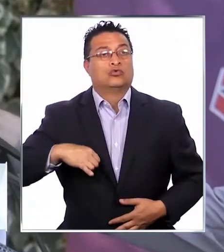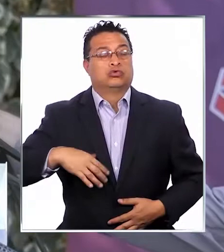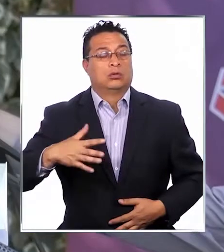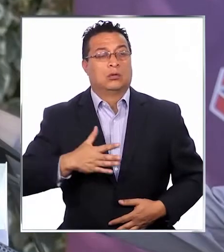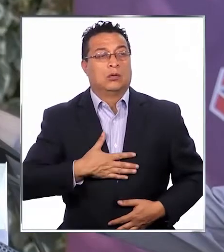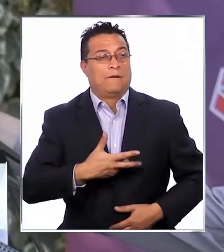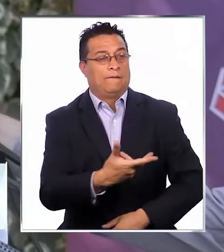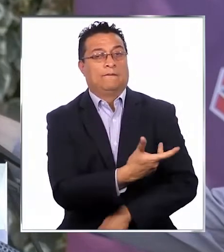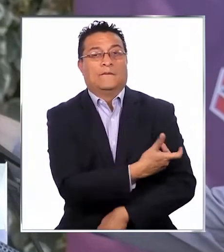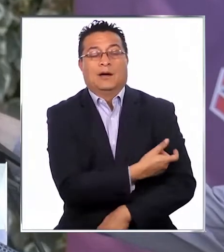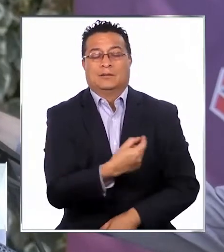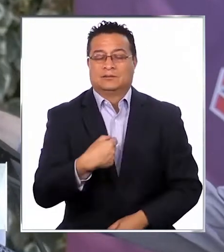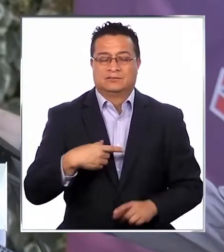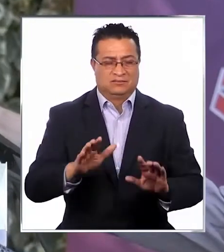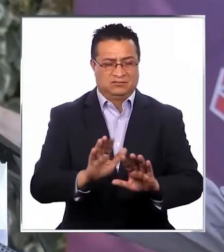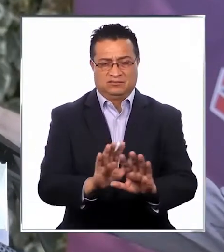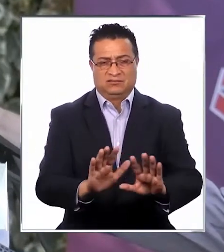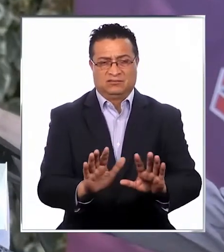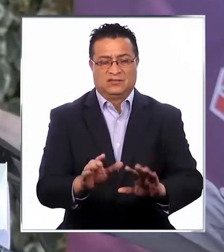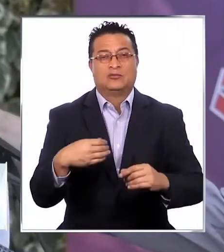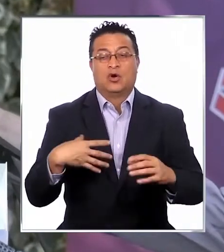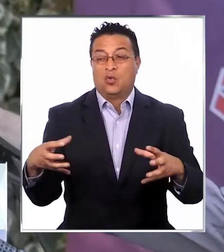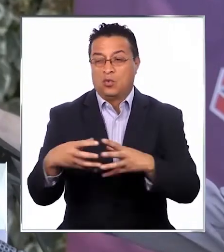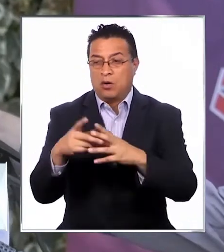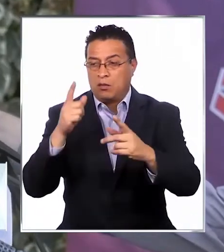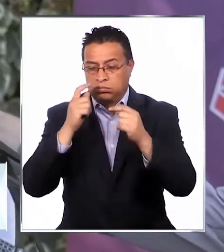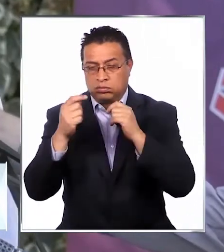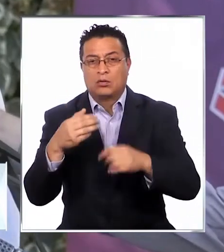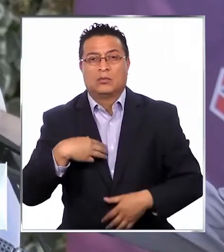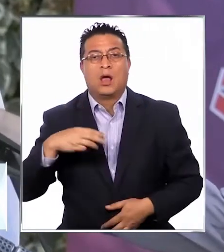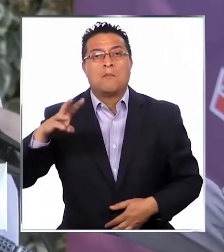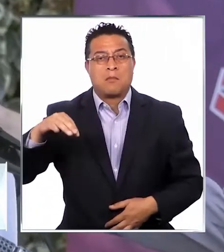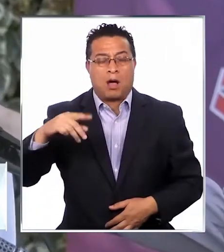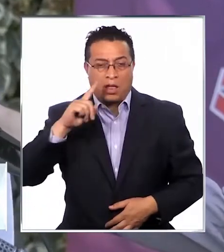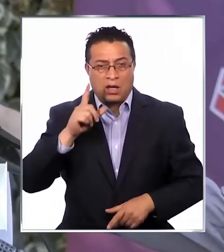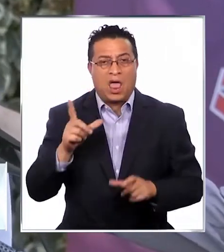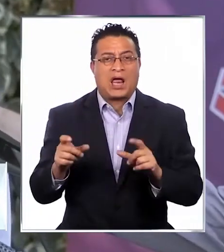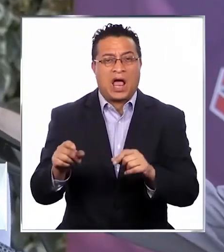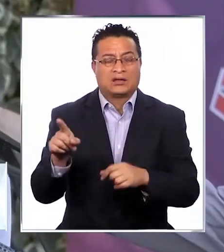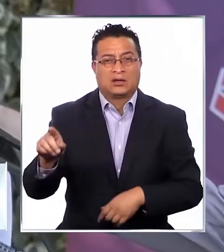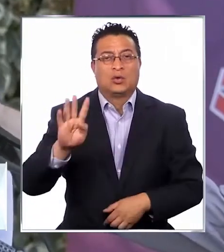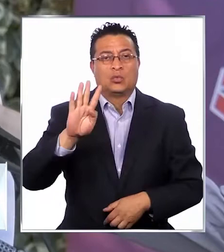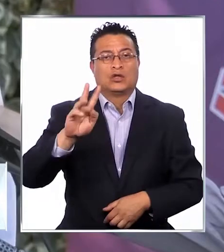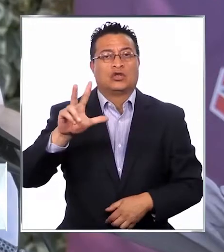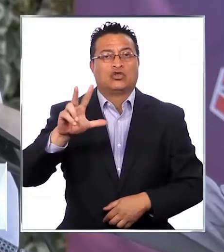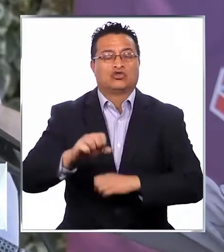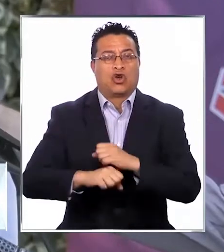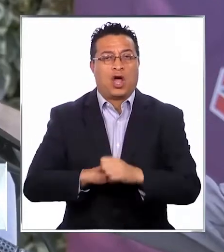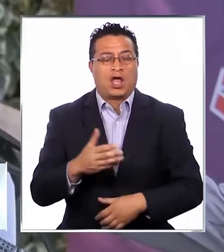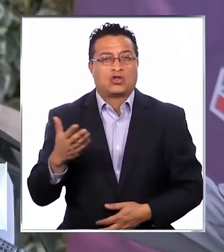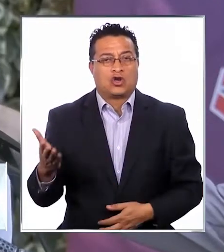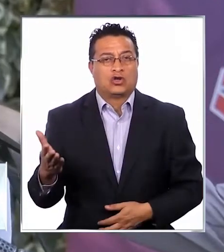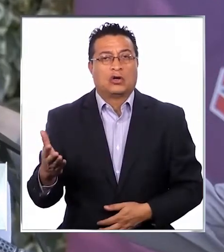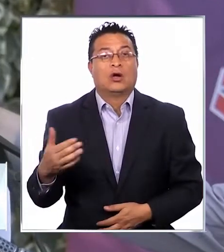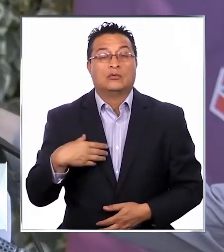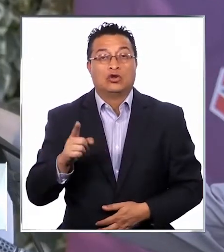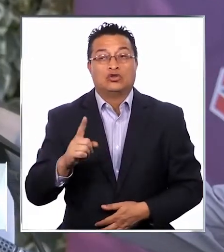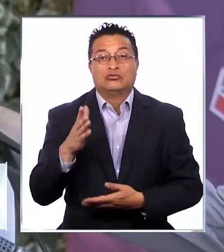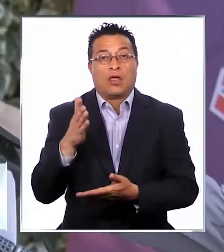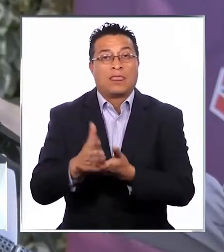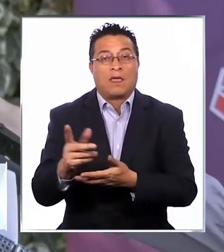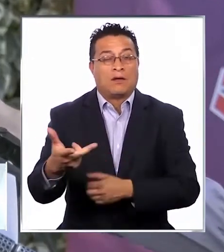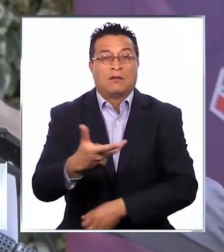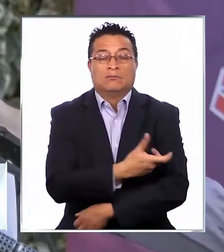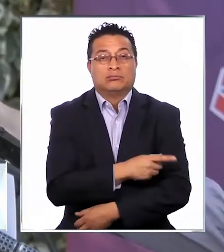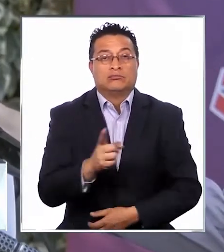privilegio el poder vacunarse. Hay mucha gente, grupos de riesgo. Yo tengo a mamá con cáncer que tiene 48 años y a ella todavía no